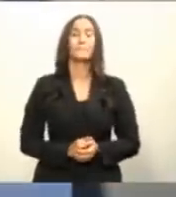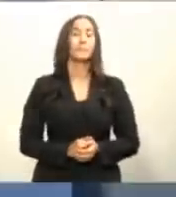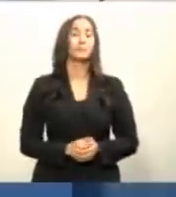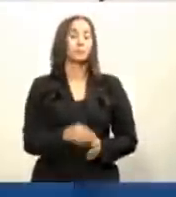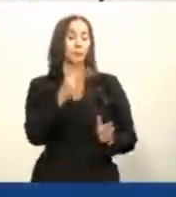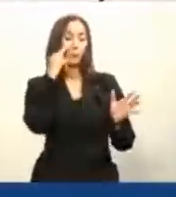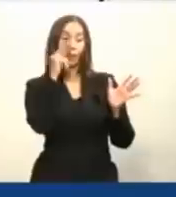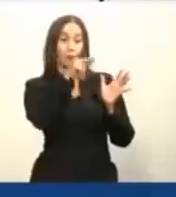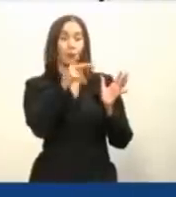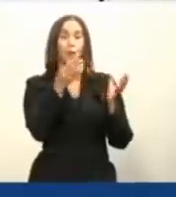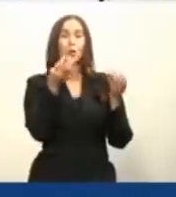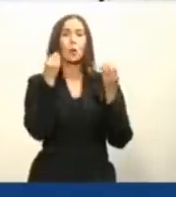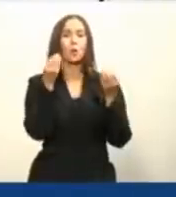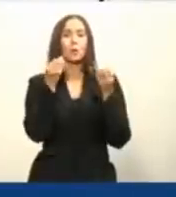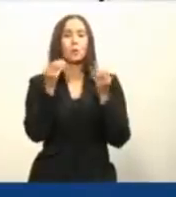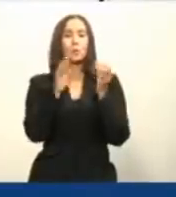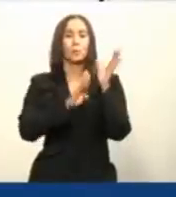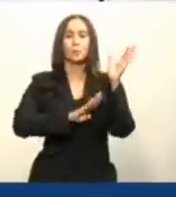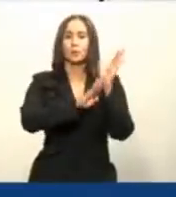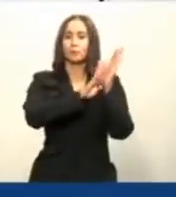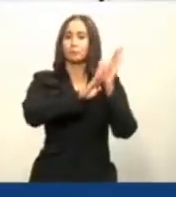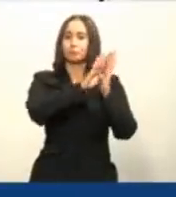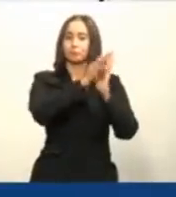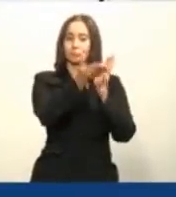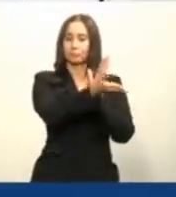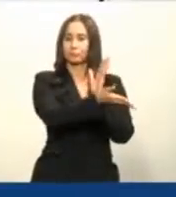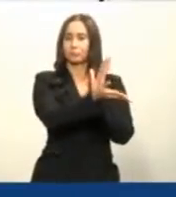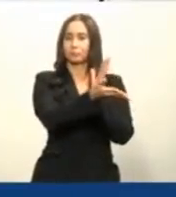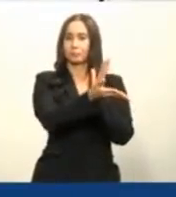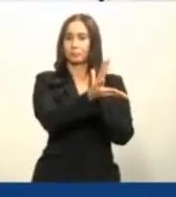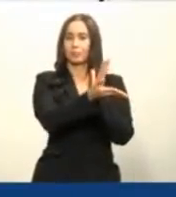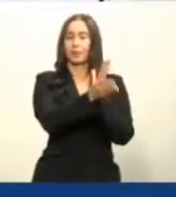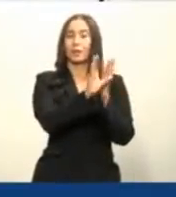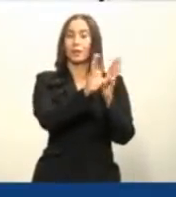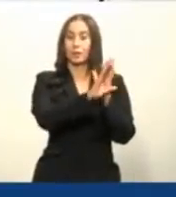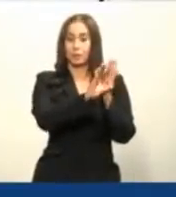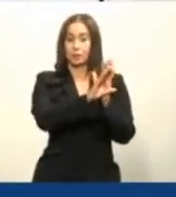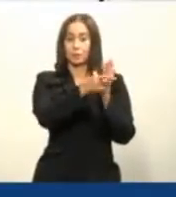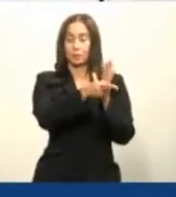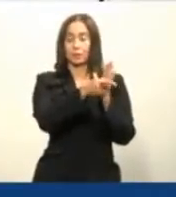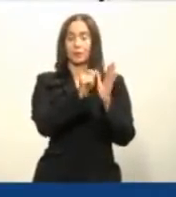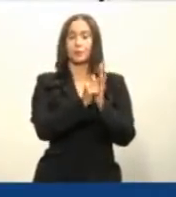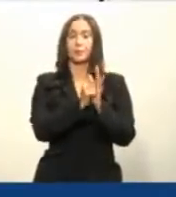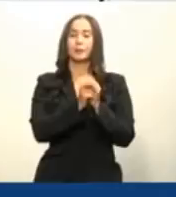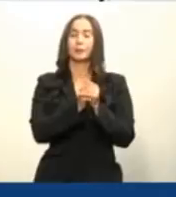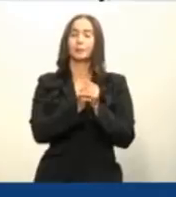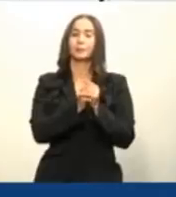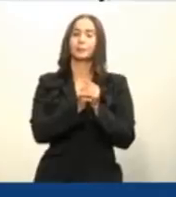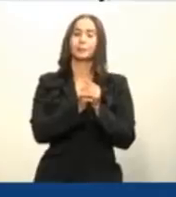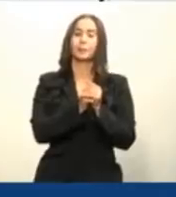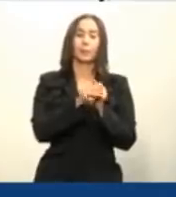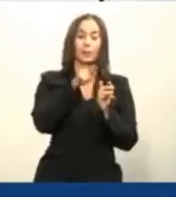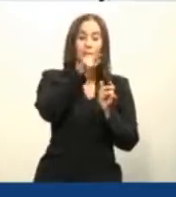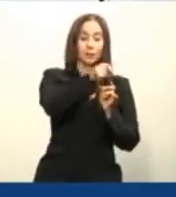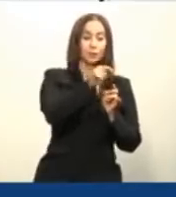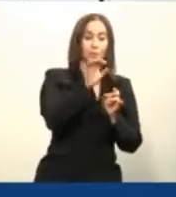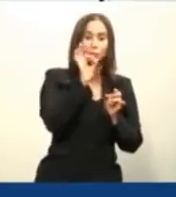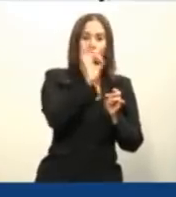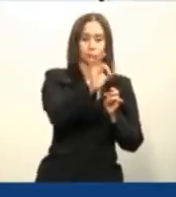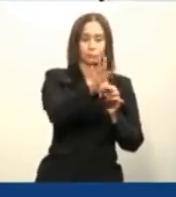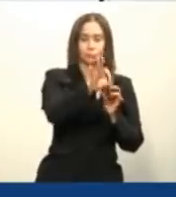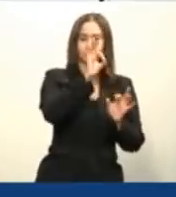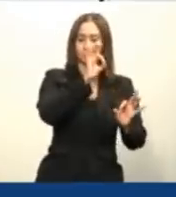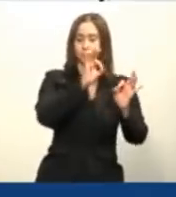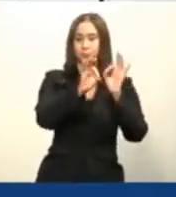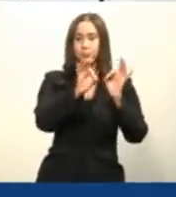desarrollando eso es un ejemplo específico del domingo sabio en uno de los puntos nosotros